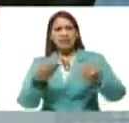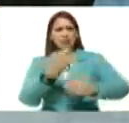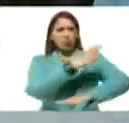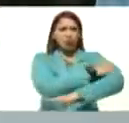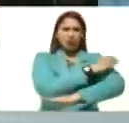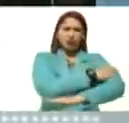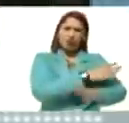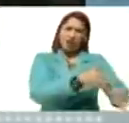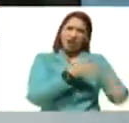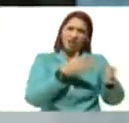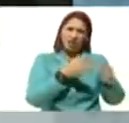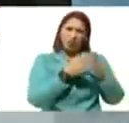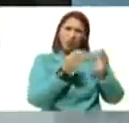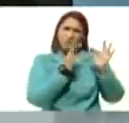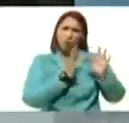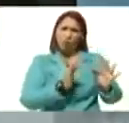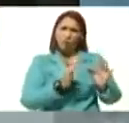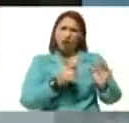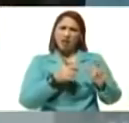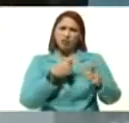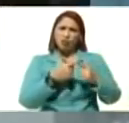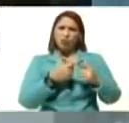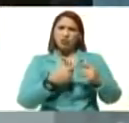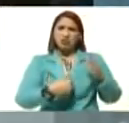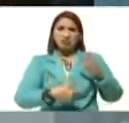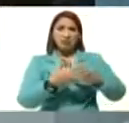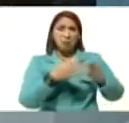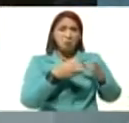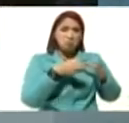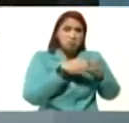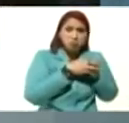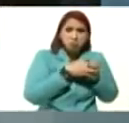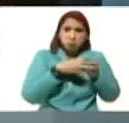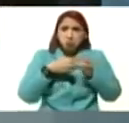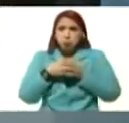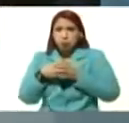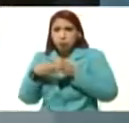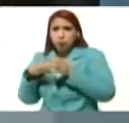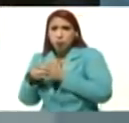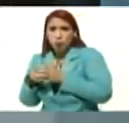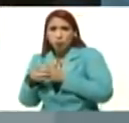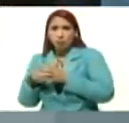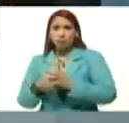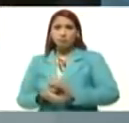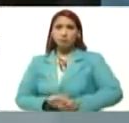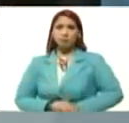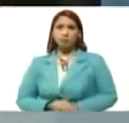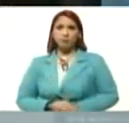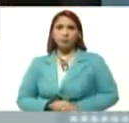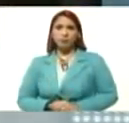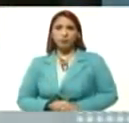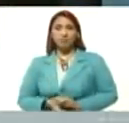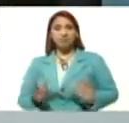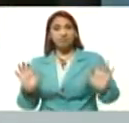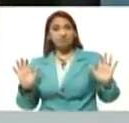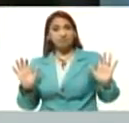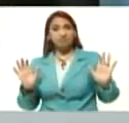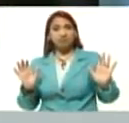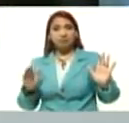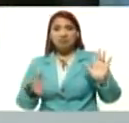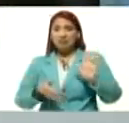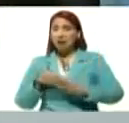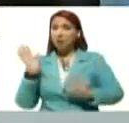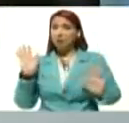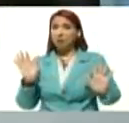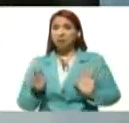modalidades, bueno, se van con sus grupos, con sus cogollos, ah, se van,